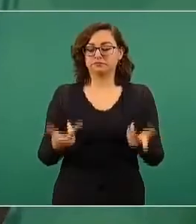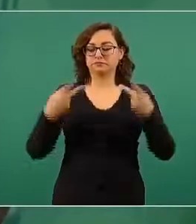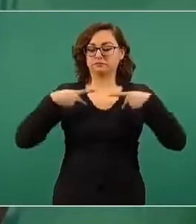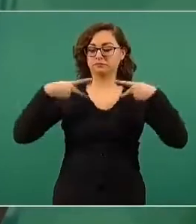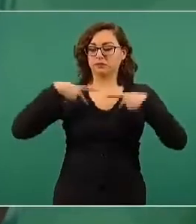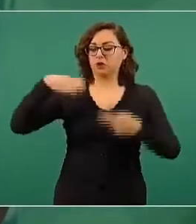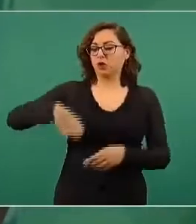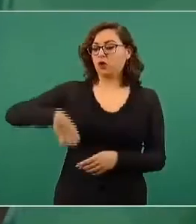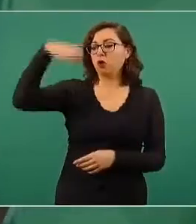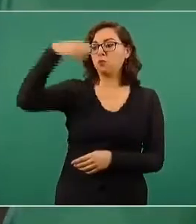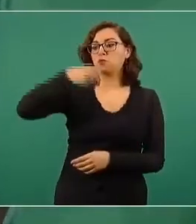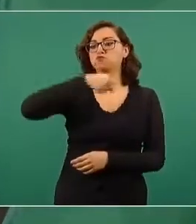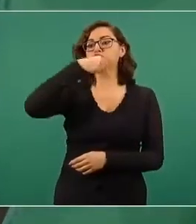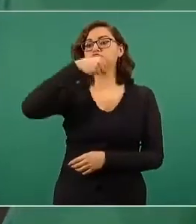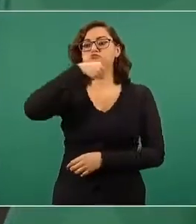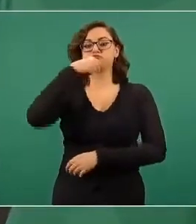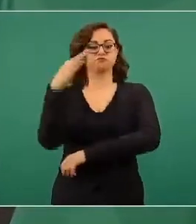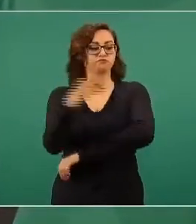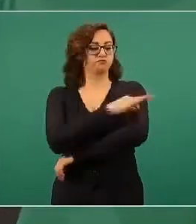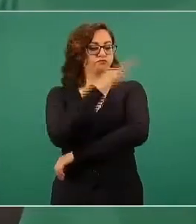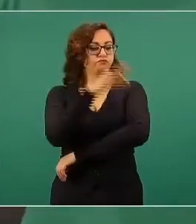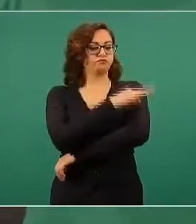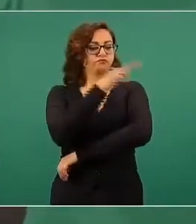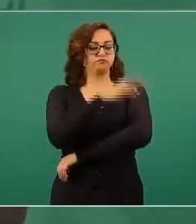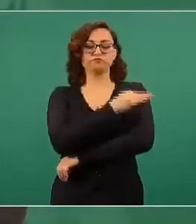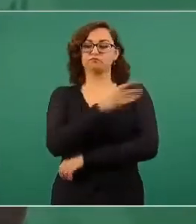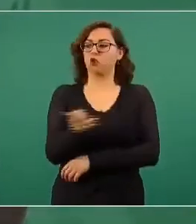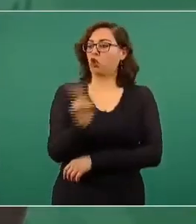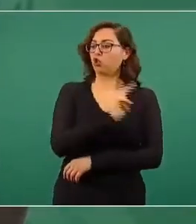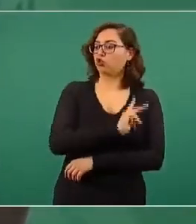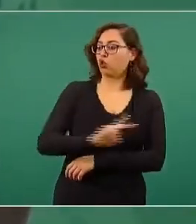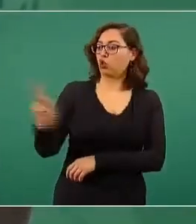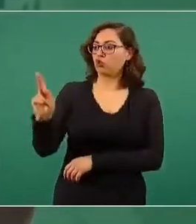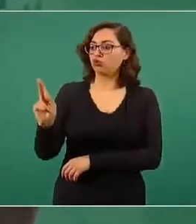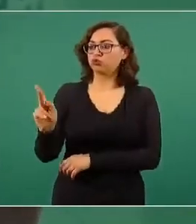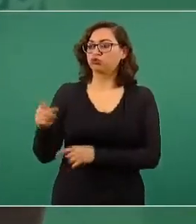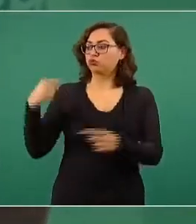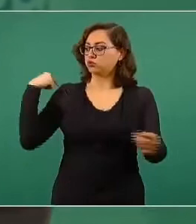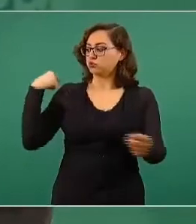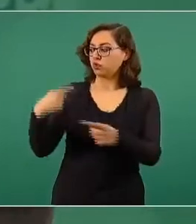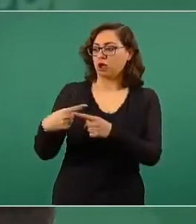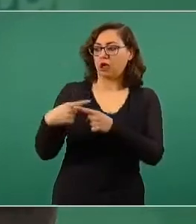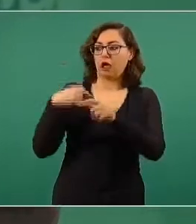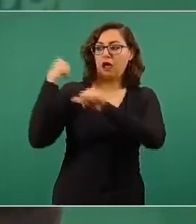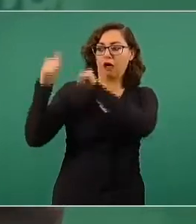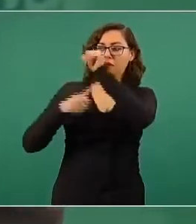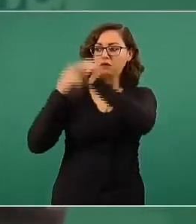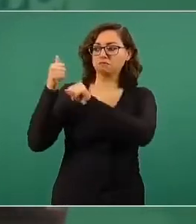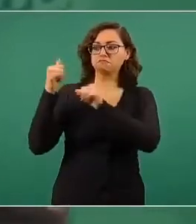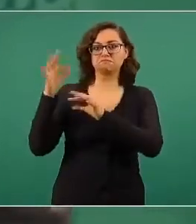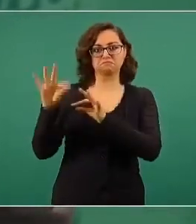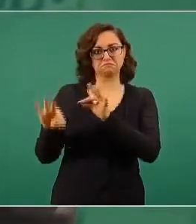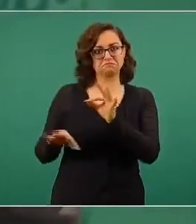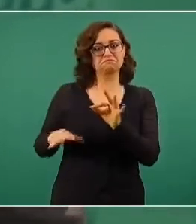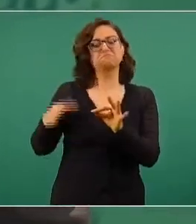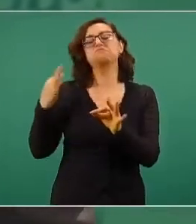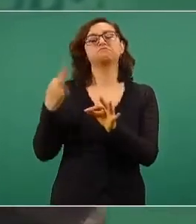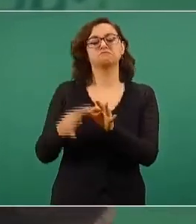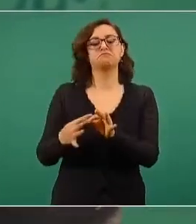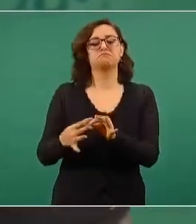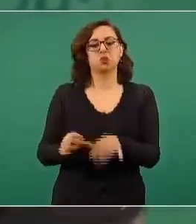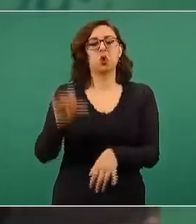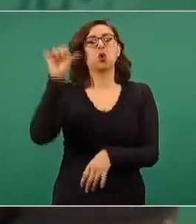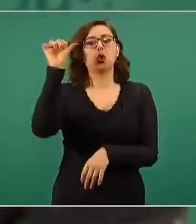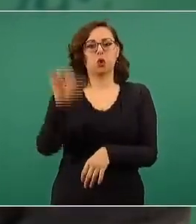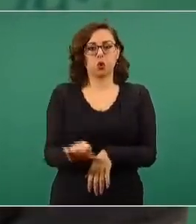los adultos mayores de 60 años del país. Hoy se informa que ya